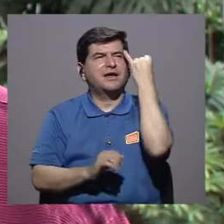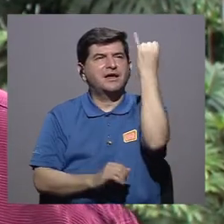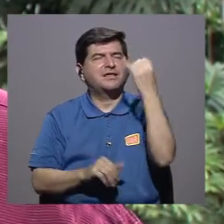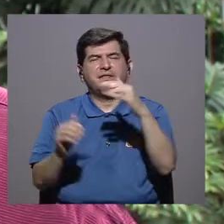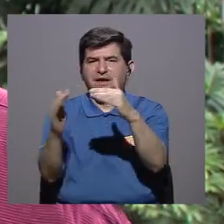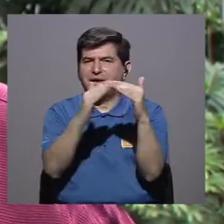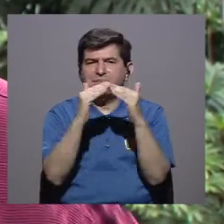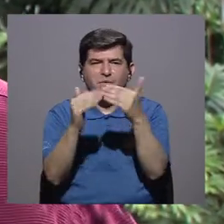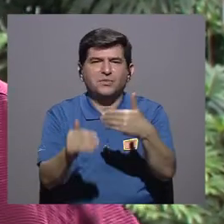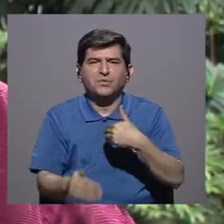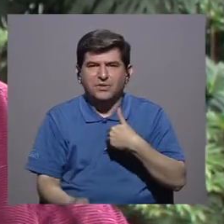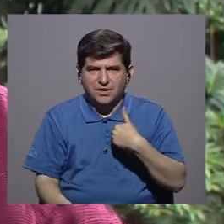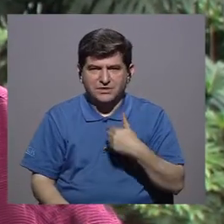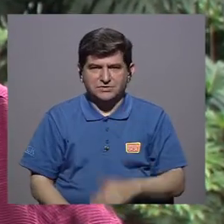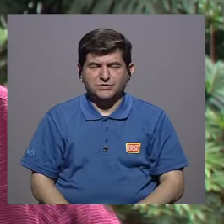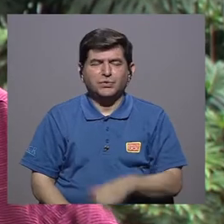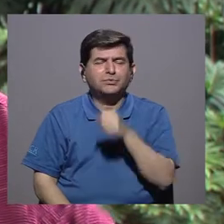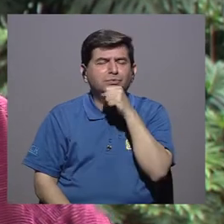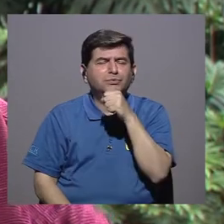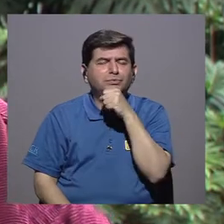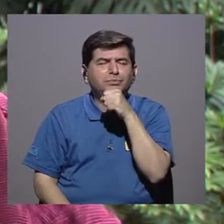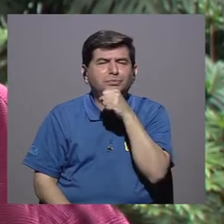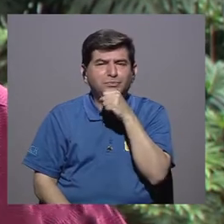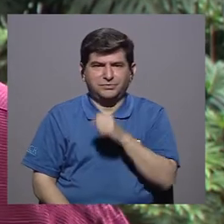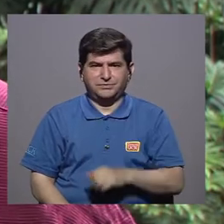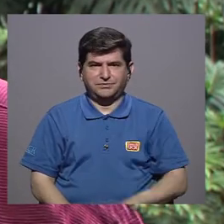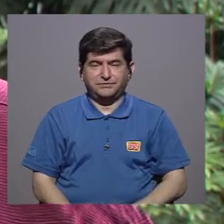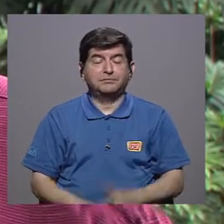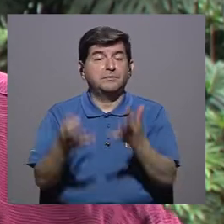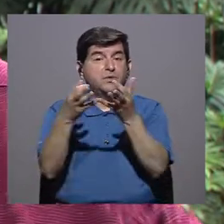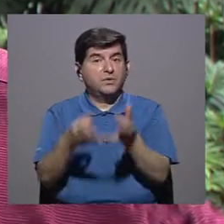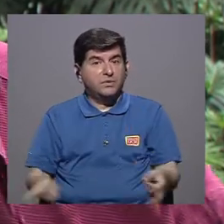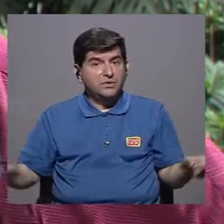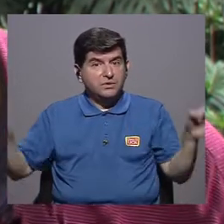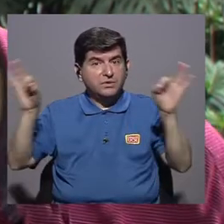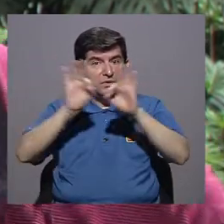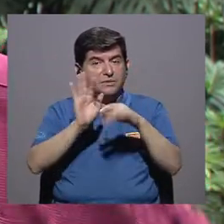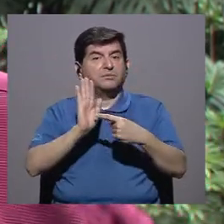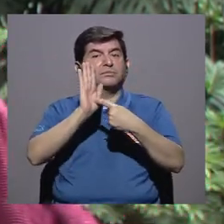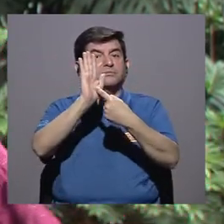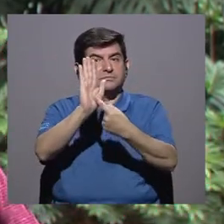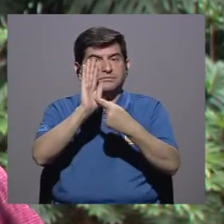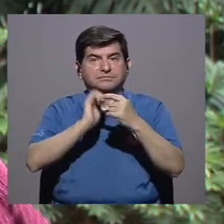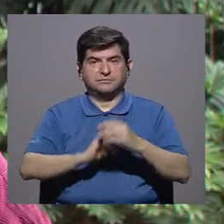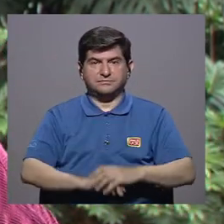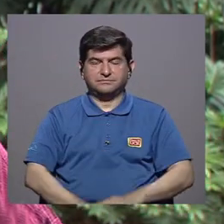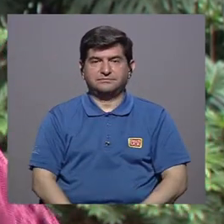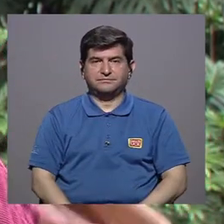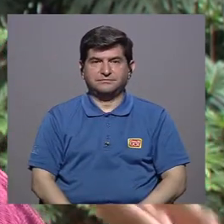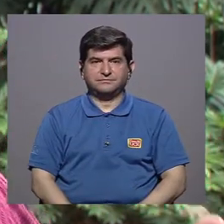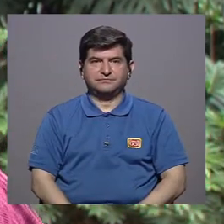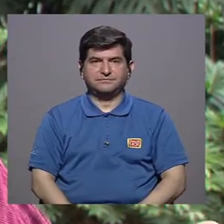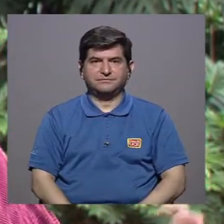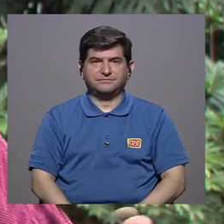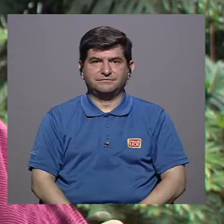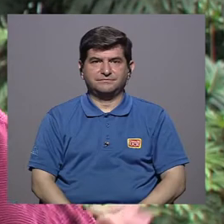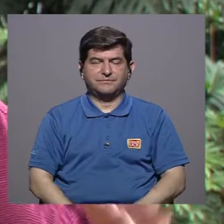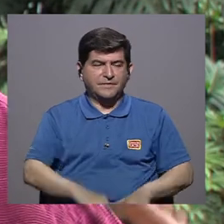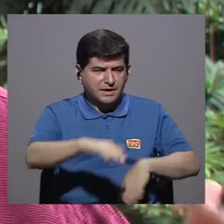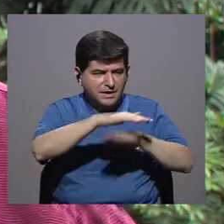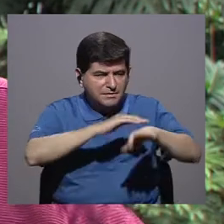Respecto al concepto que tiene la población del envejecimiento, es importante señalar que